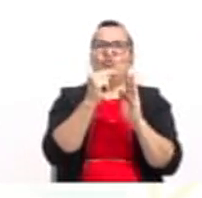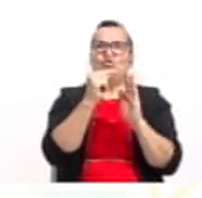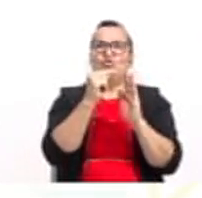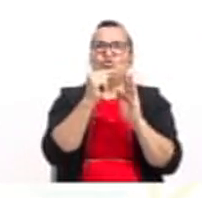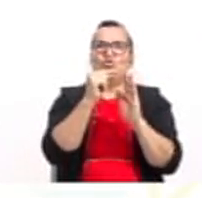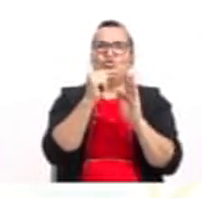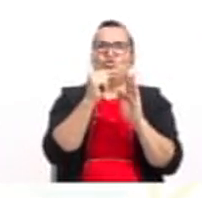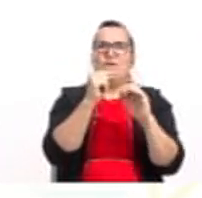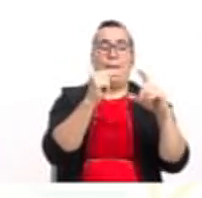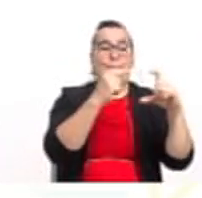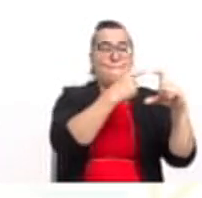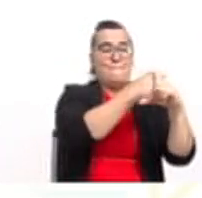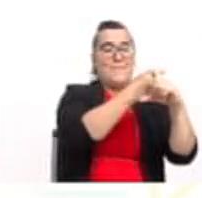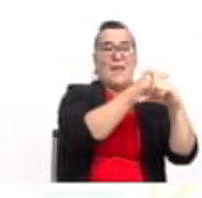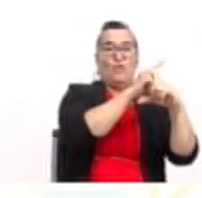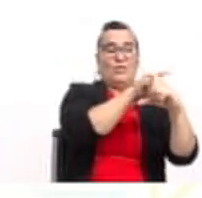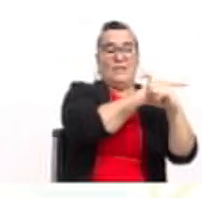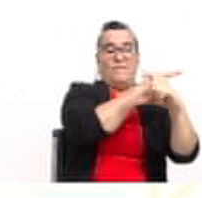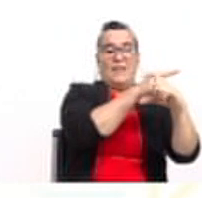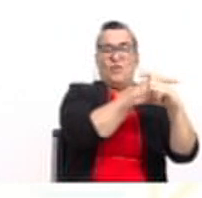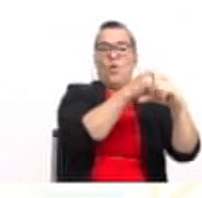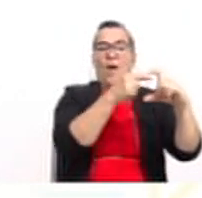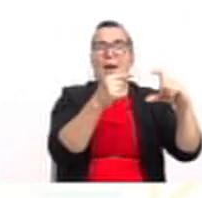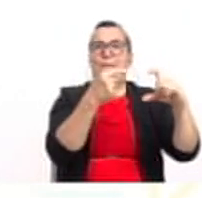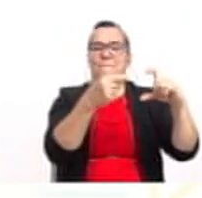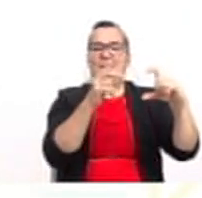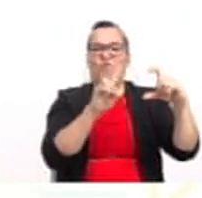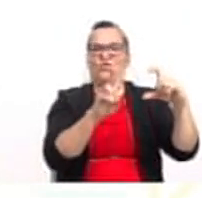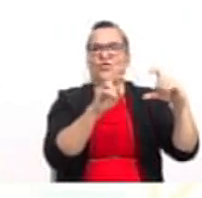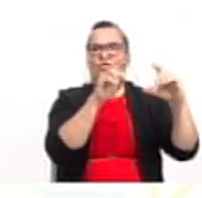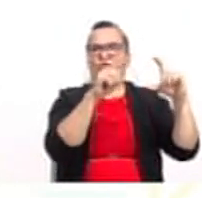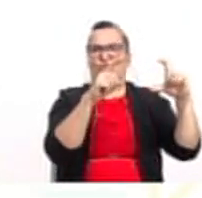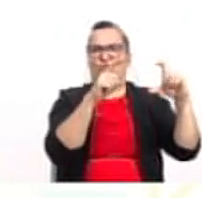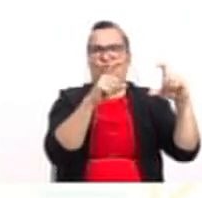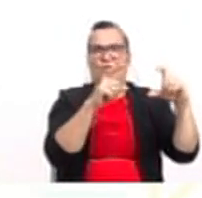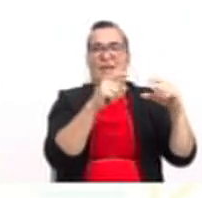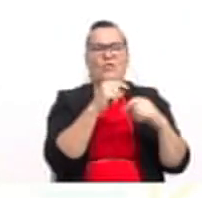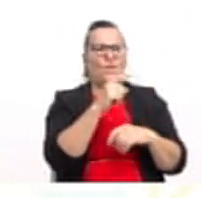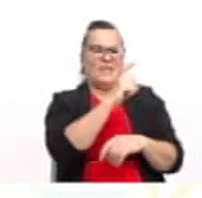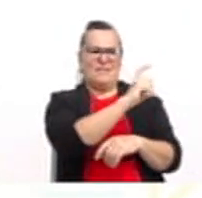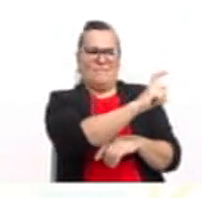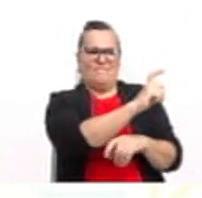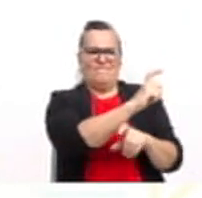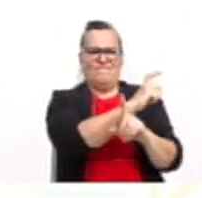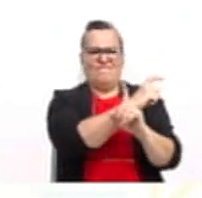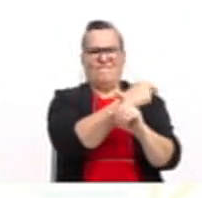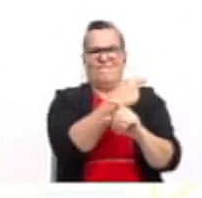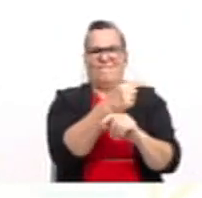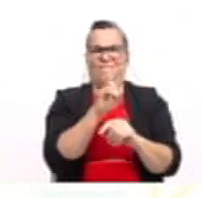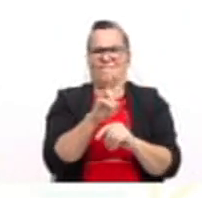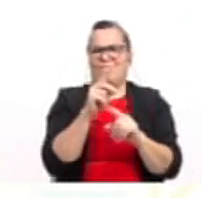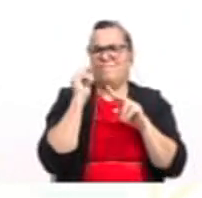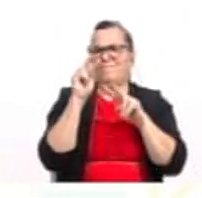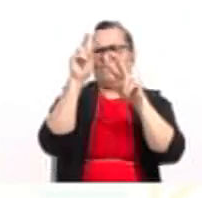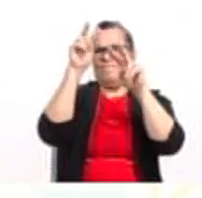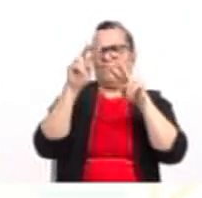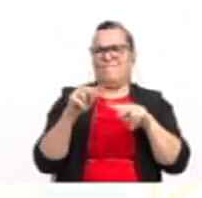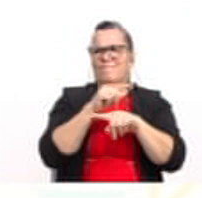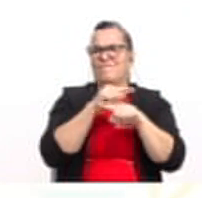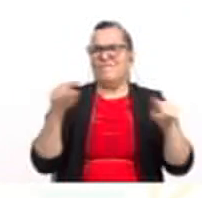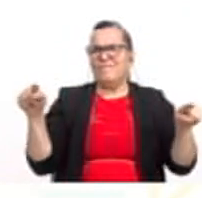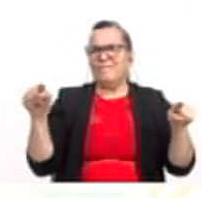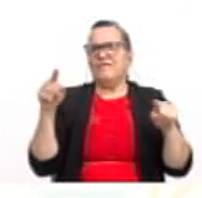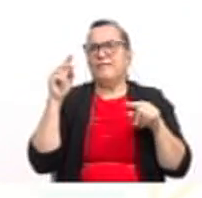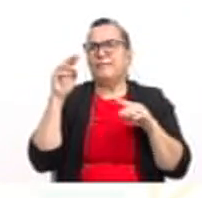extrayendo del criterio de la función. Y ahí hemos destacado cada uno de los valores. Analicémoslo